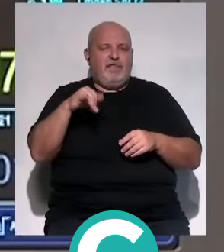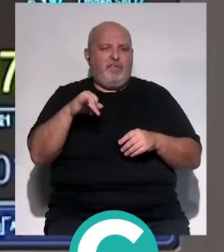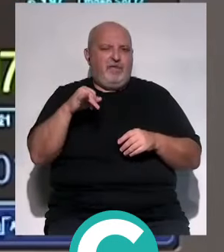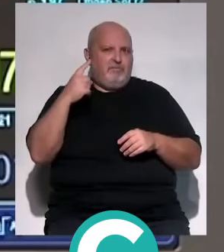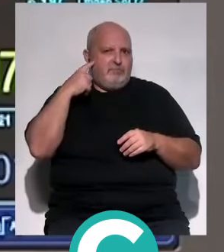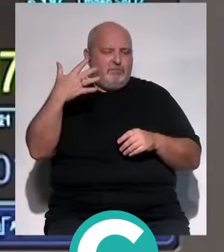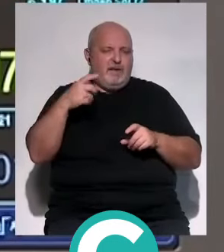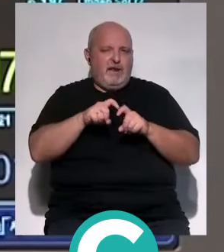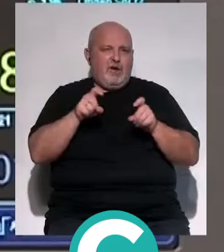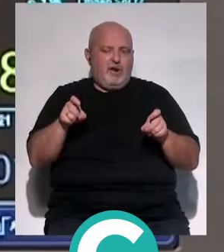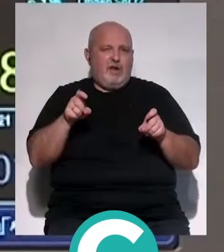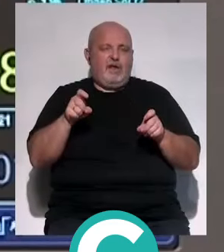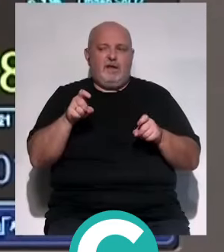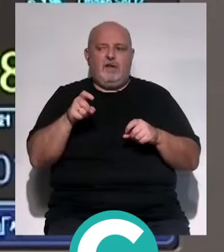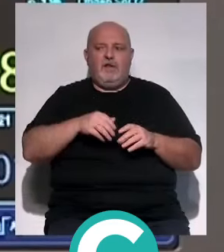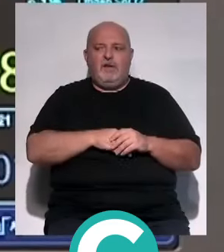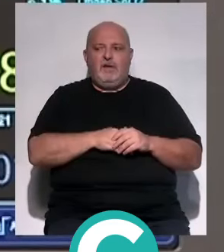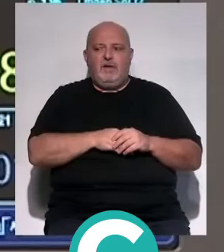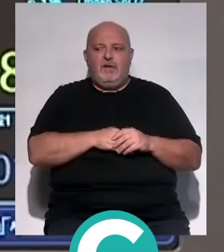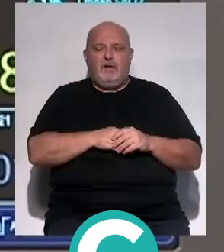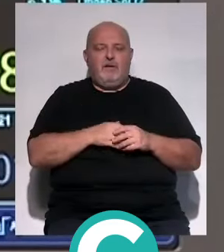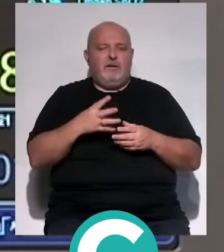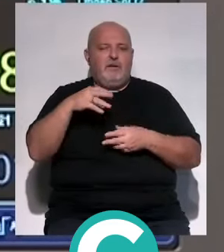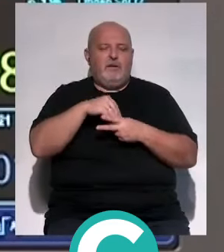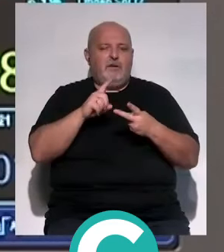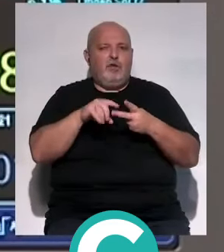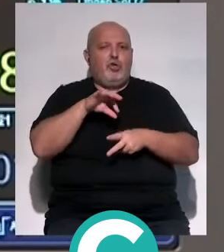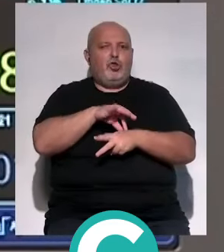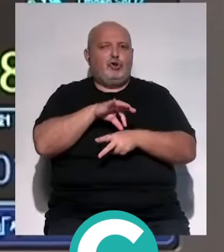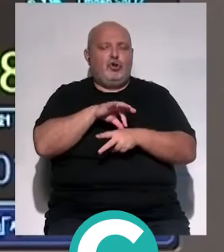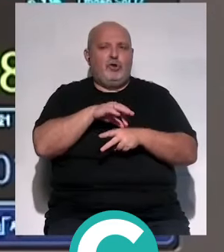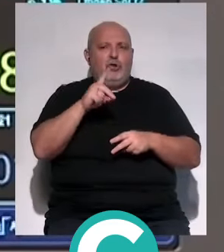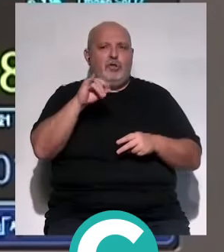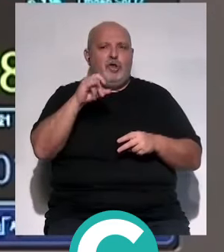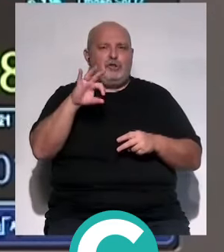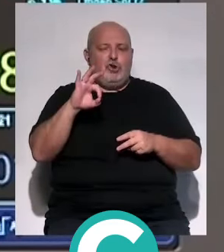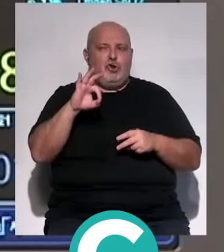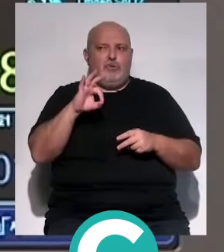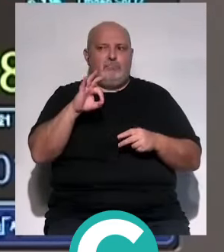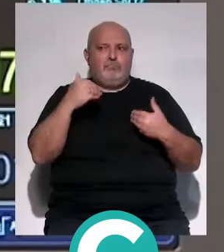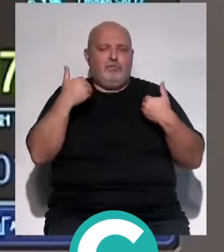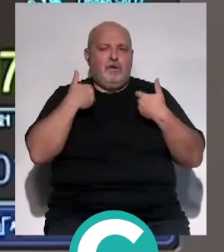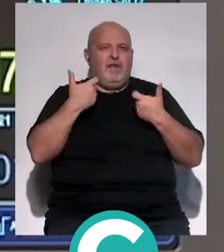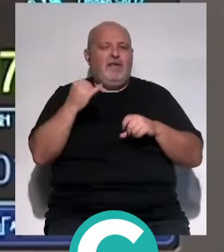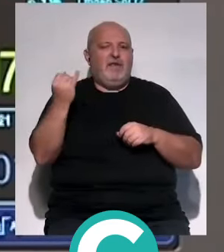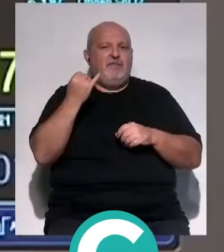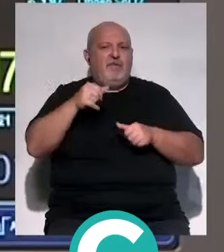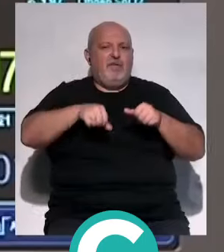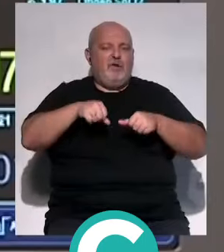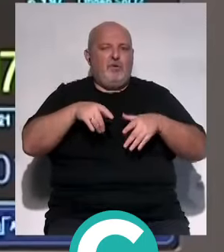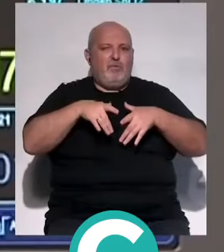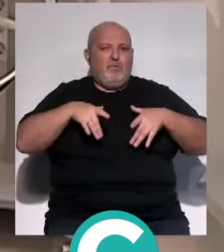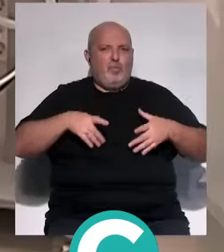referente en la ginecología de la autotricia. La incorporación del doctor Dionisio Espinosa como jefe de cirugía